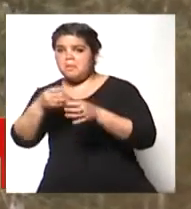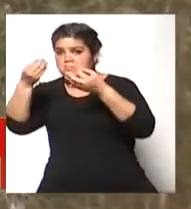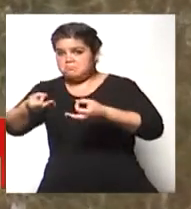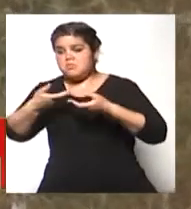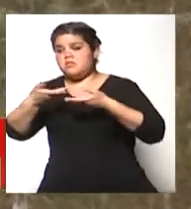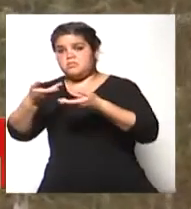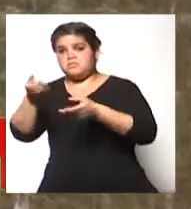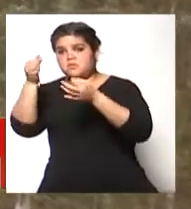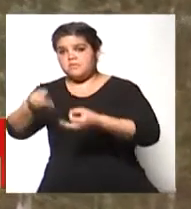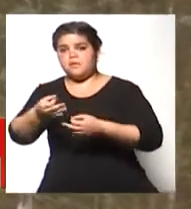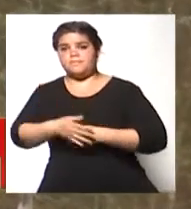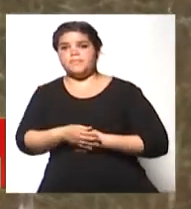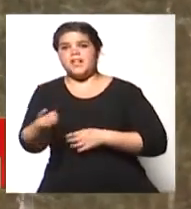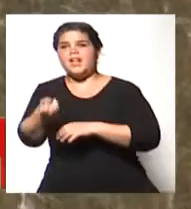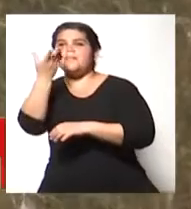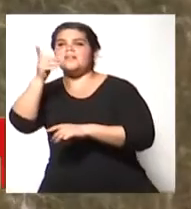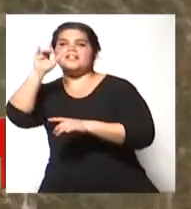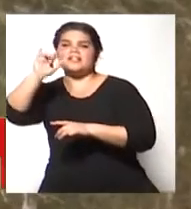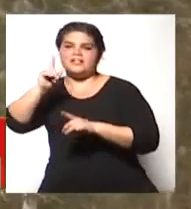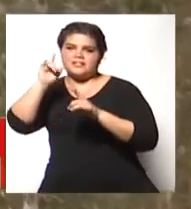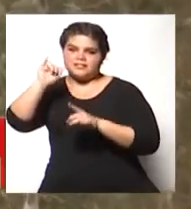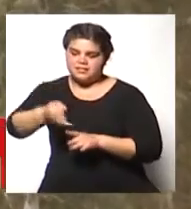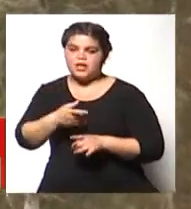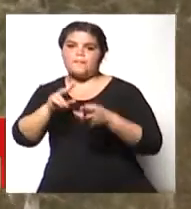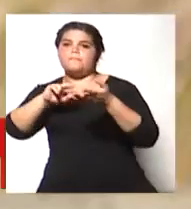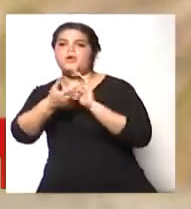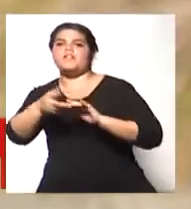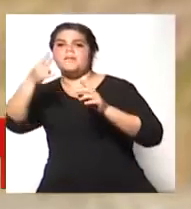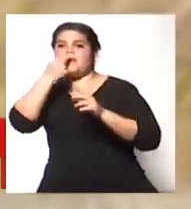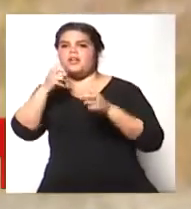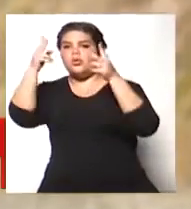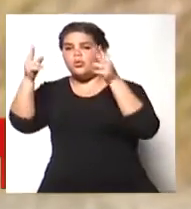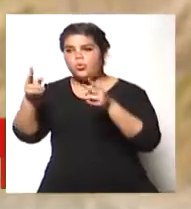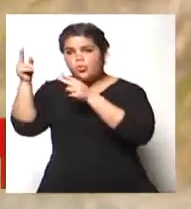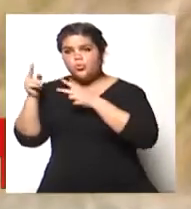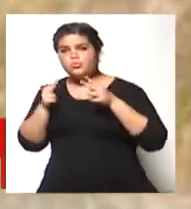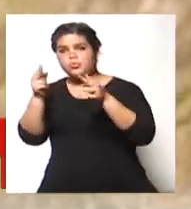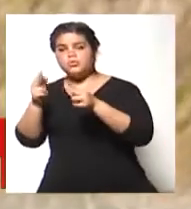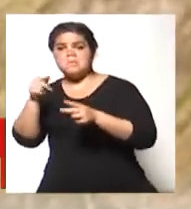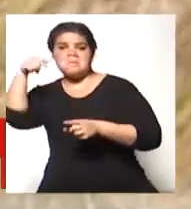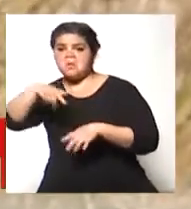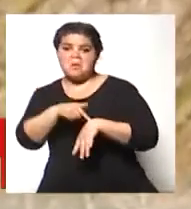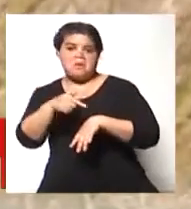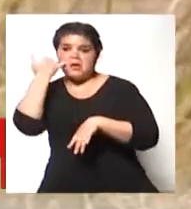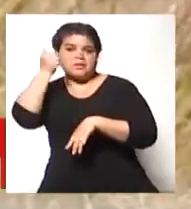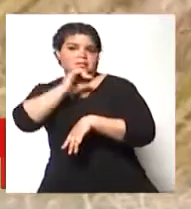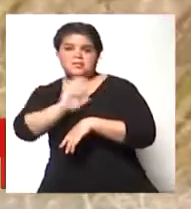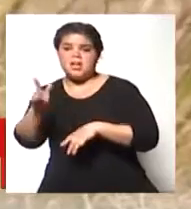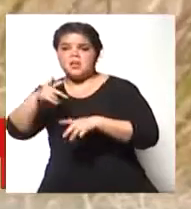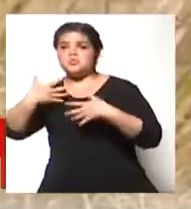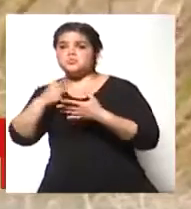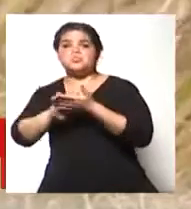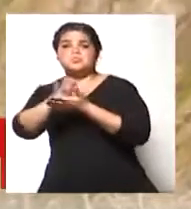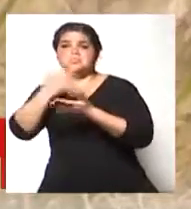En el transcurso de la mañana, sí, hubieron muchos cortes de luz, esos problemas, pero ya a esta altura ya estamos, gracias a Dios, trabajando